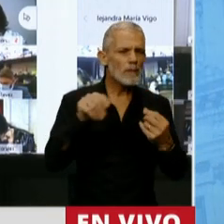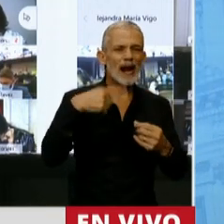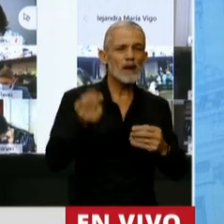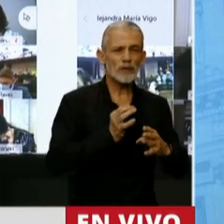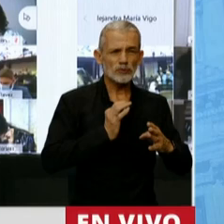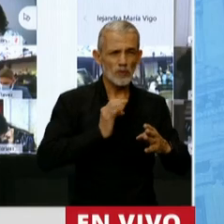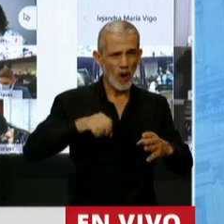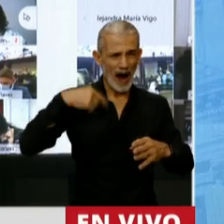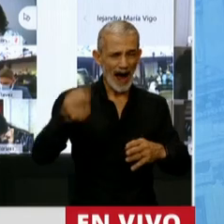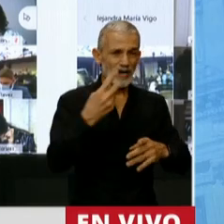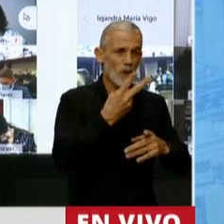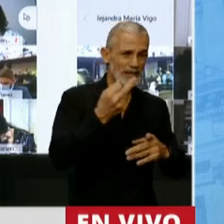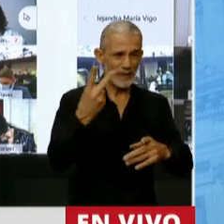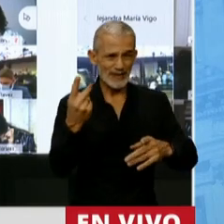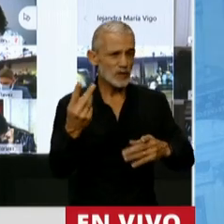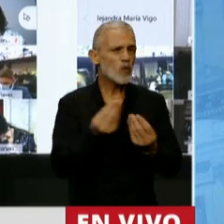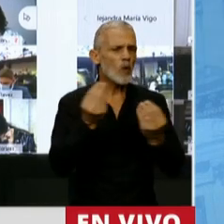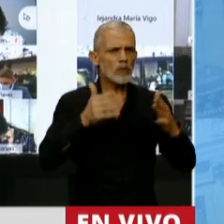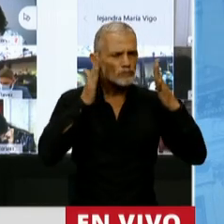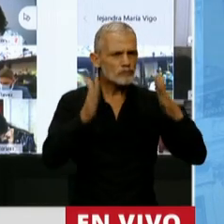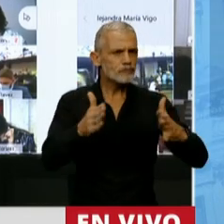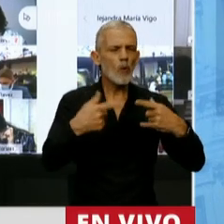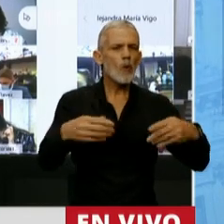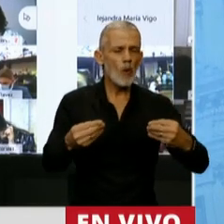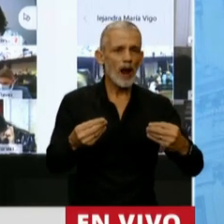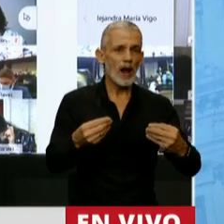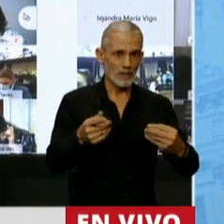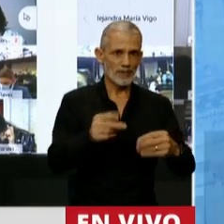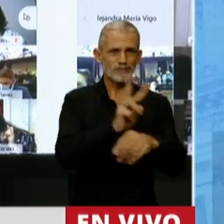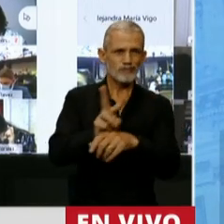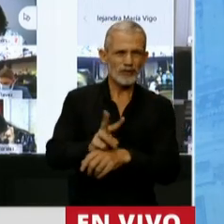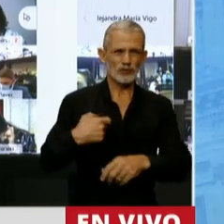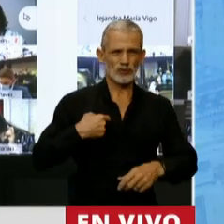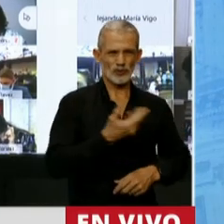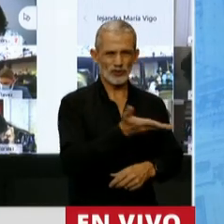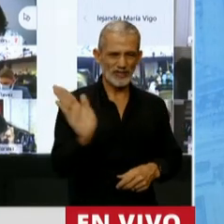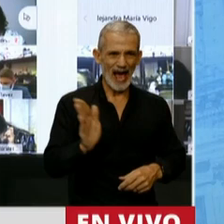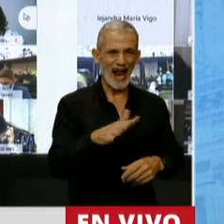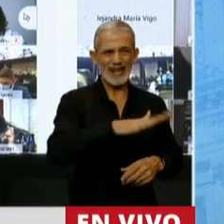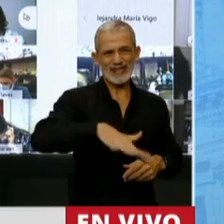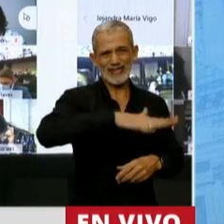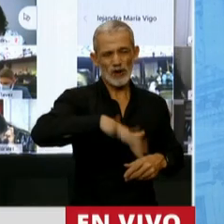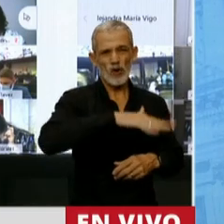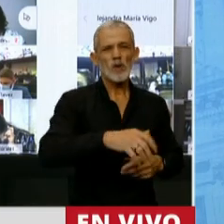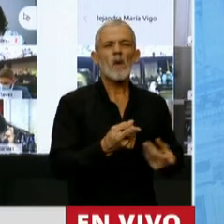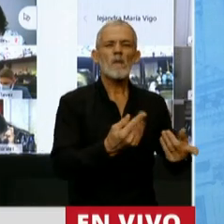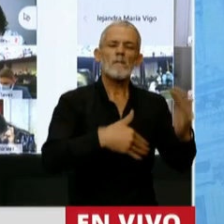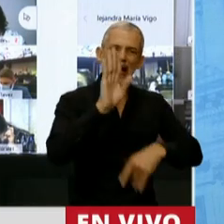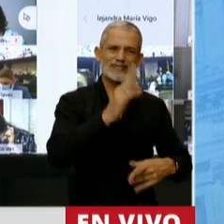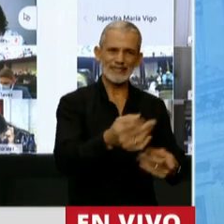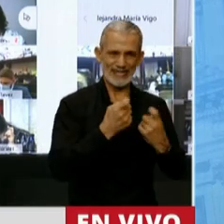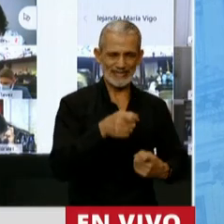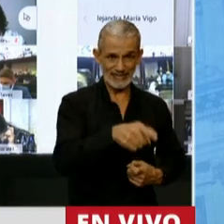ejercicio fiscal estarán concentrados en consolidar la protección social de los sectores más vulnerables de la sociedad,